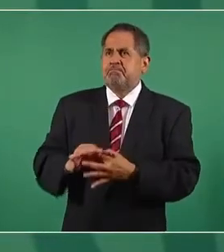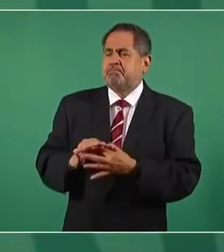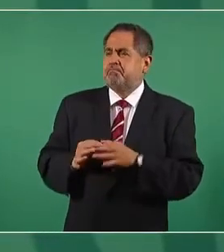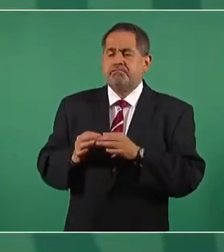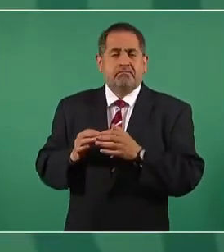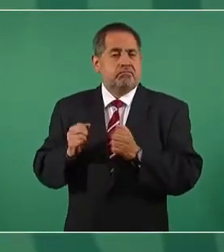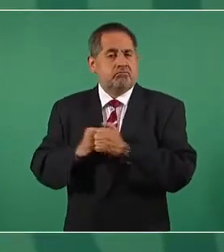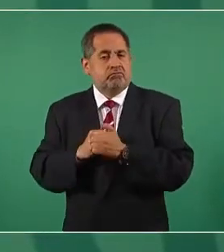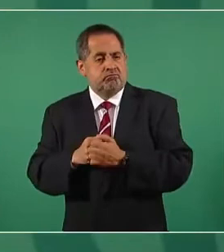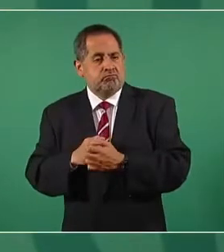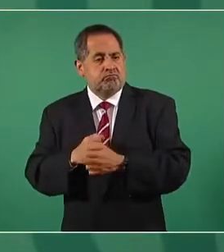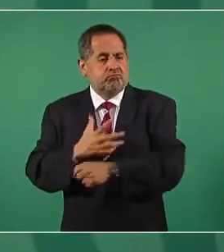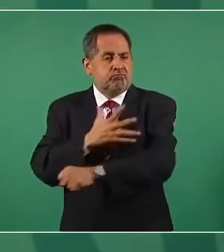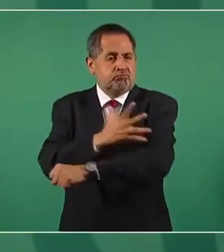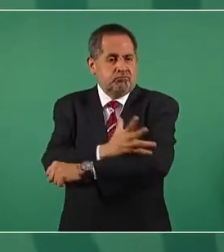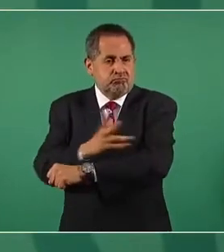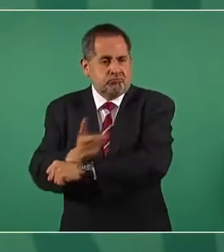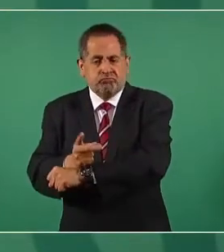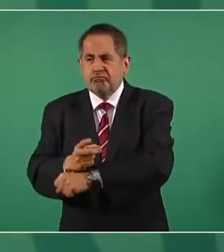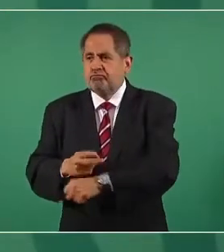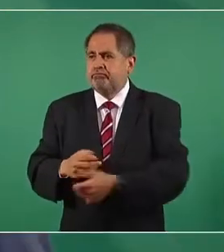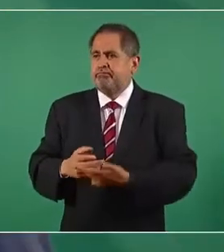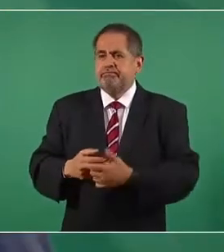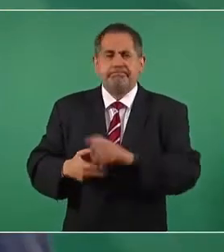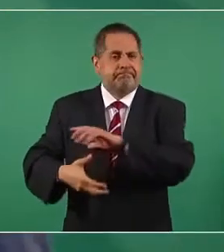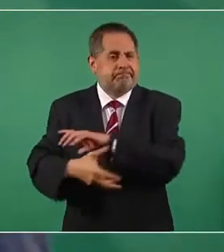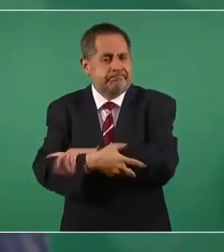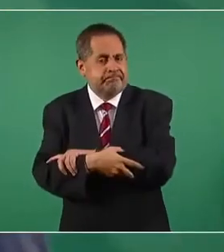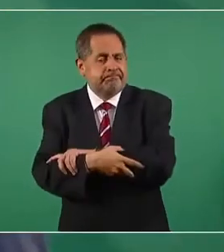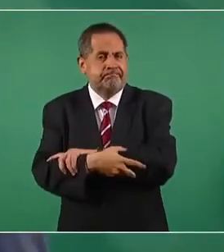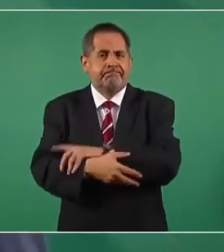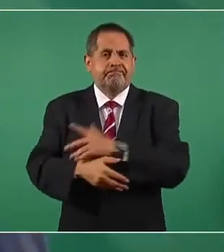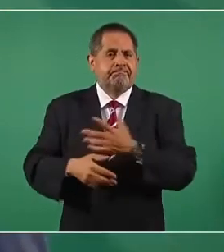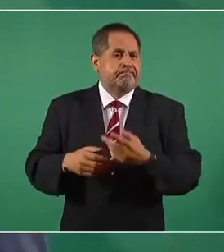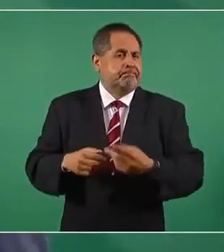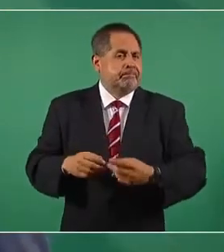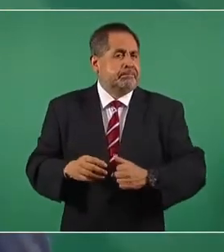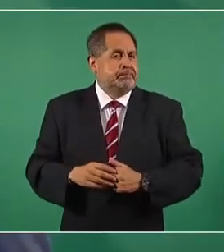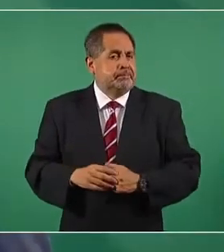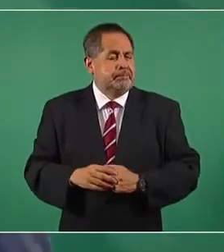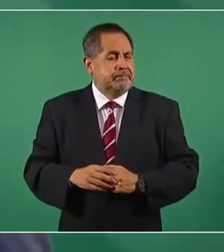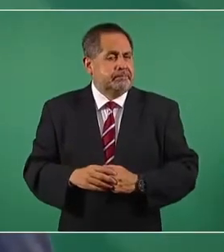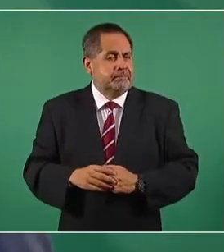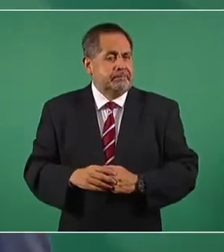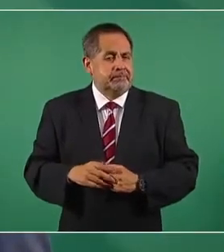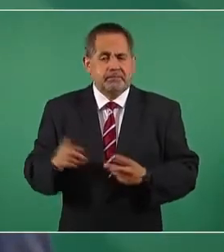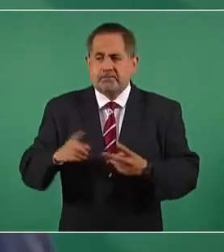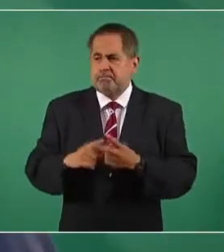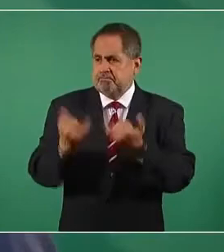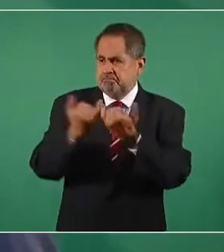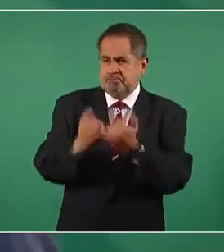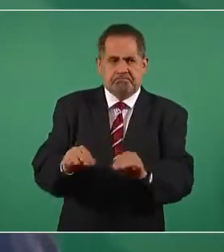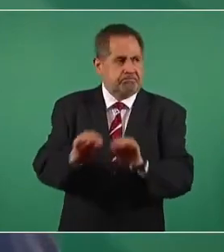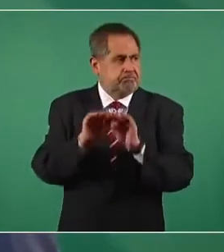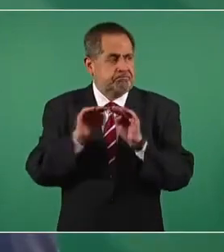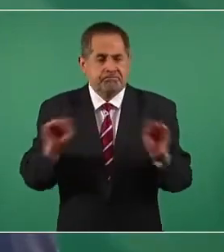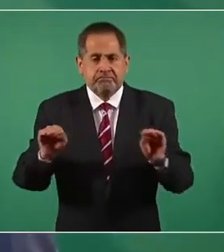la fraternidad, la igualdad,